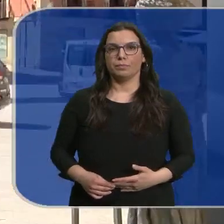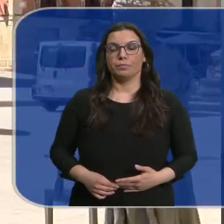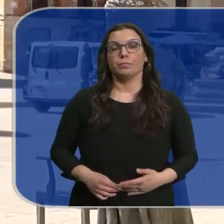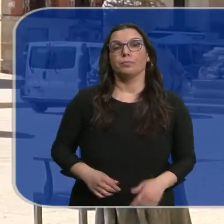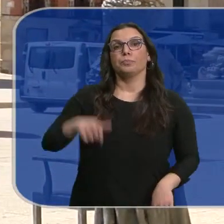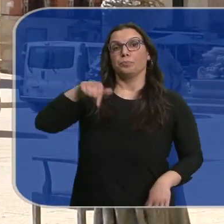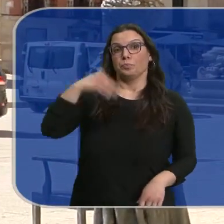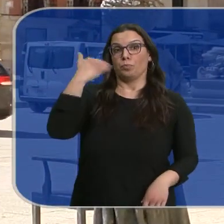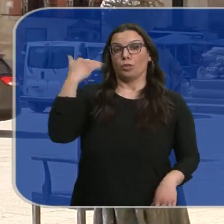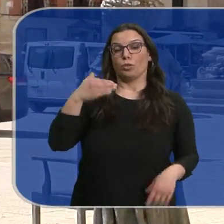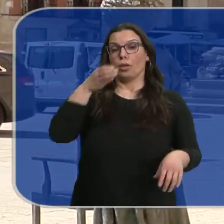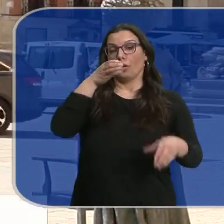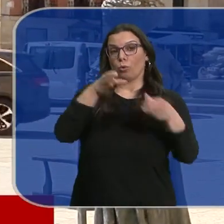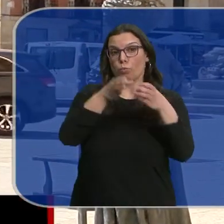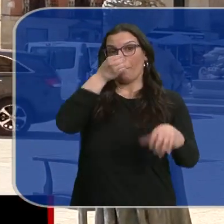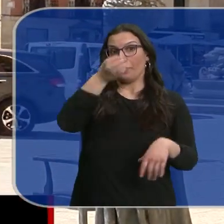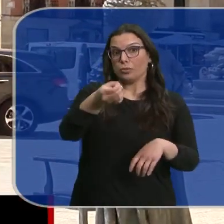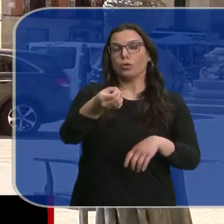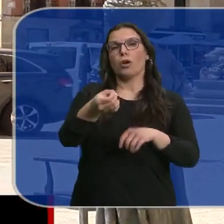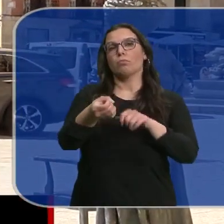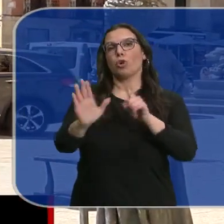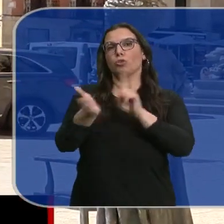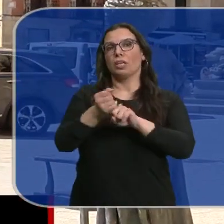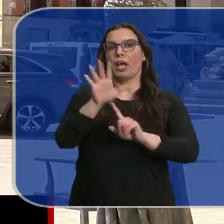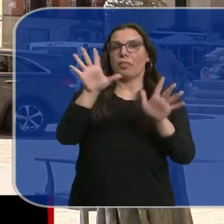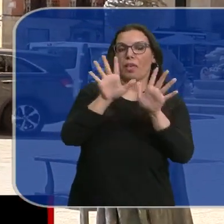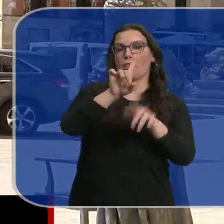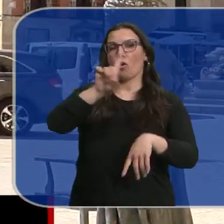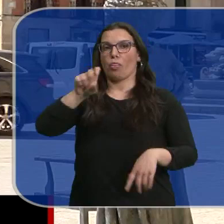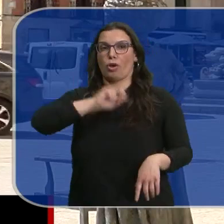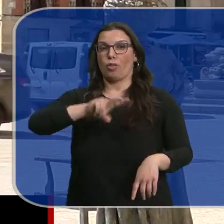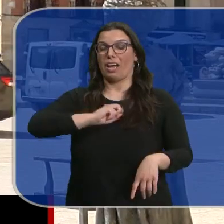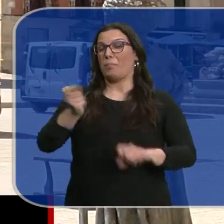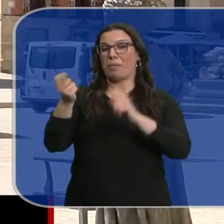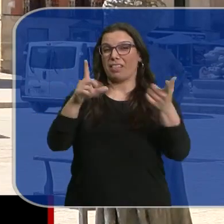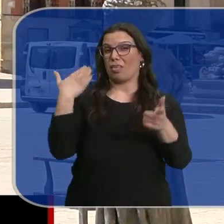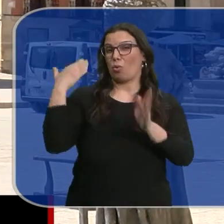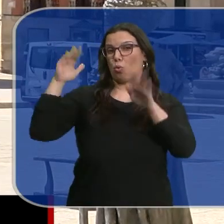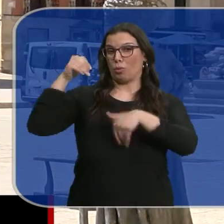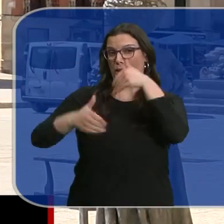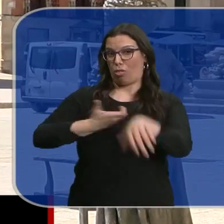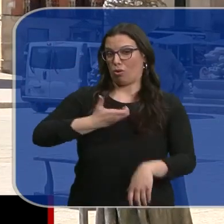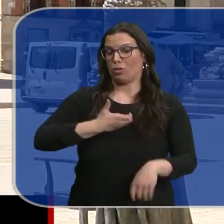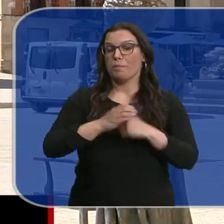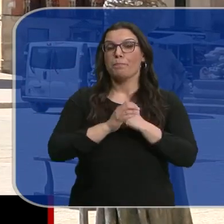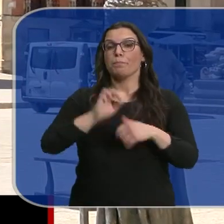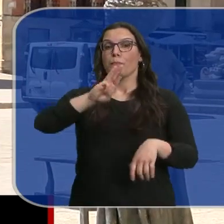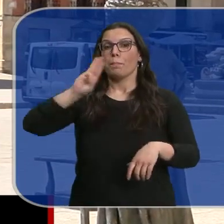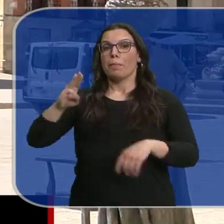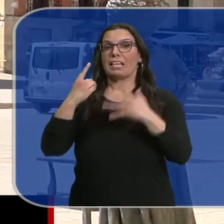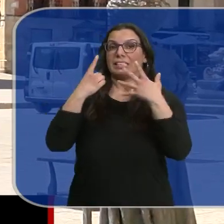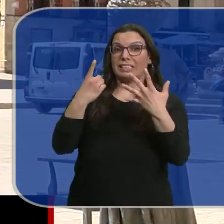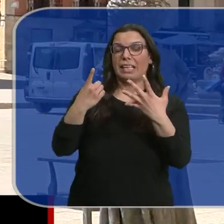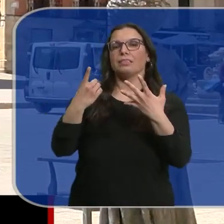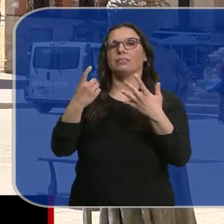En Soria el Partido Socialista se haría con 10 u 11 concejales, resultados muy parecidos a los de 2019. El PP tendría